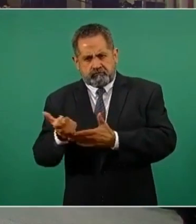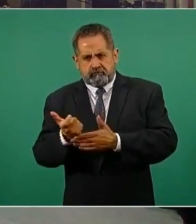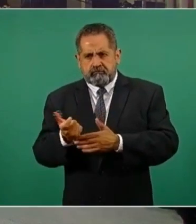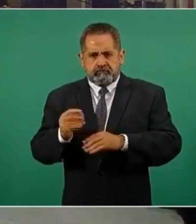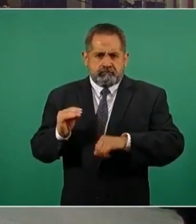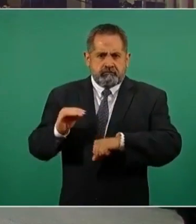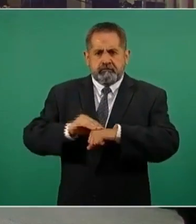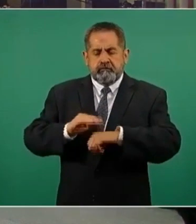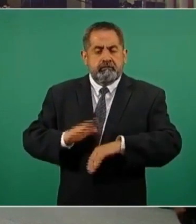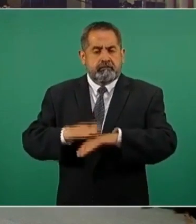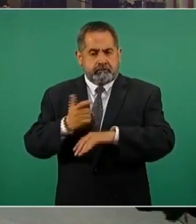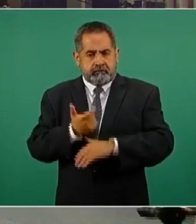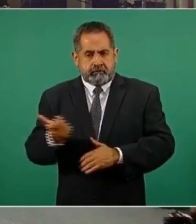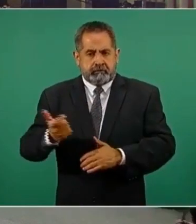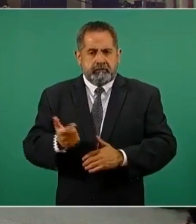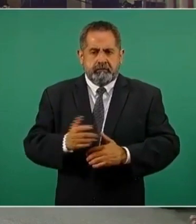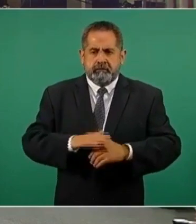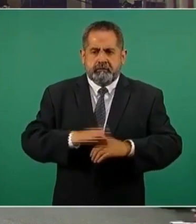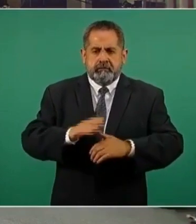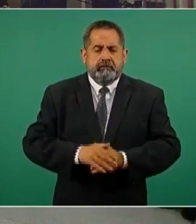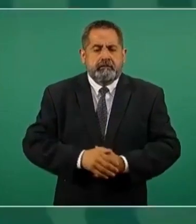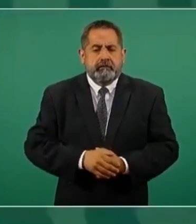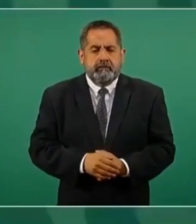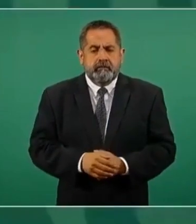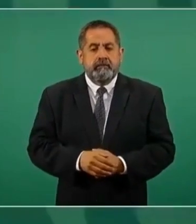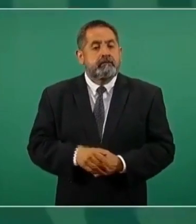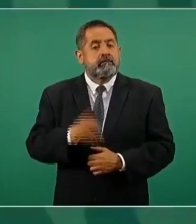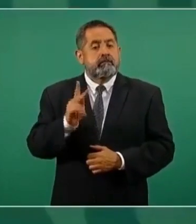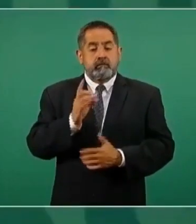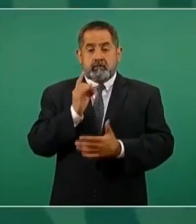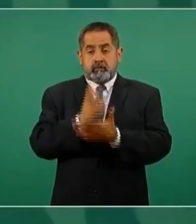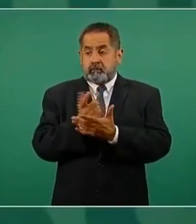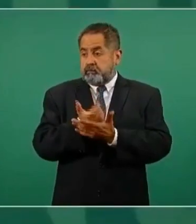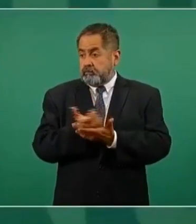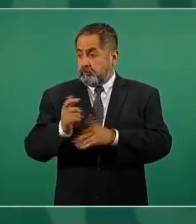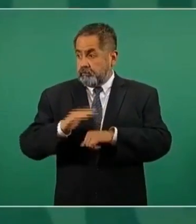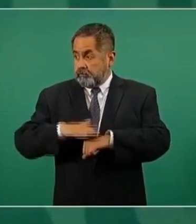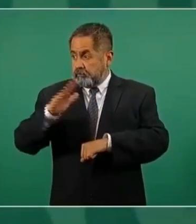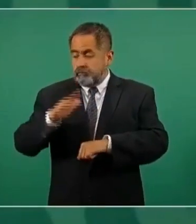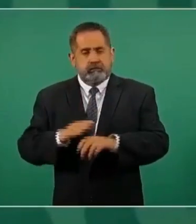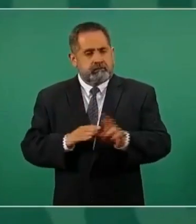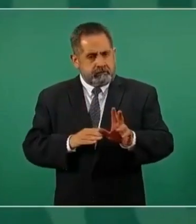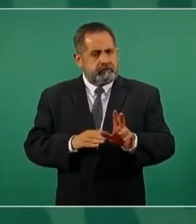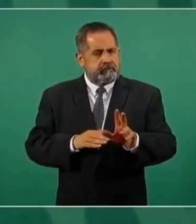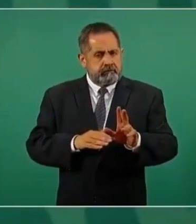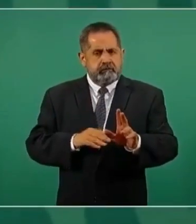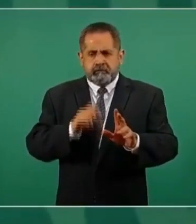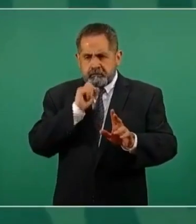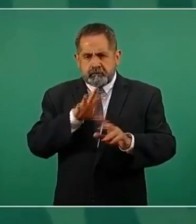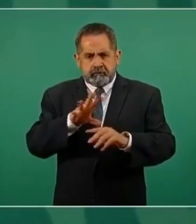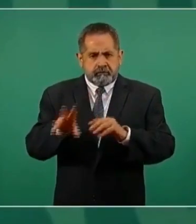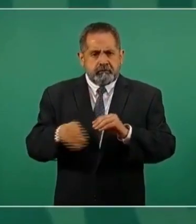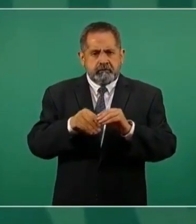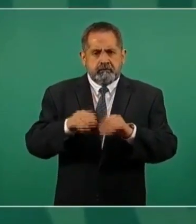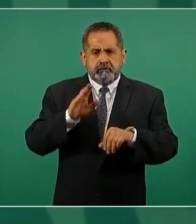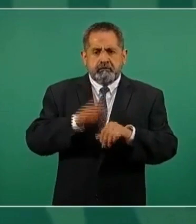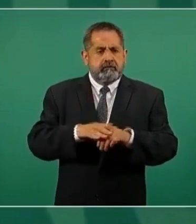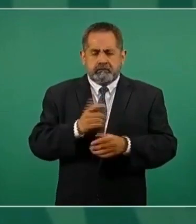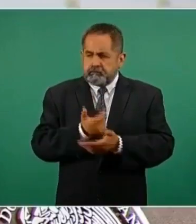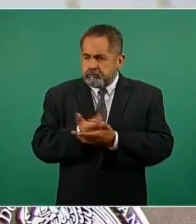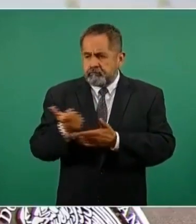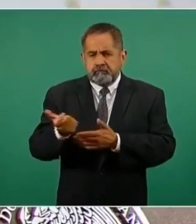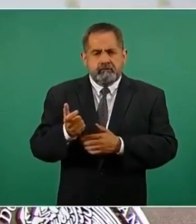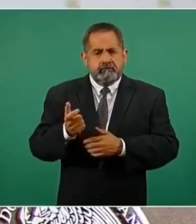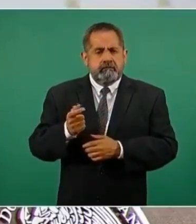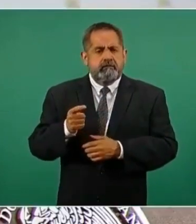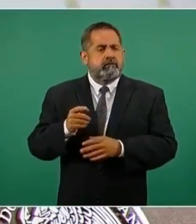en el salario mínimo. Pero no nada más eso, sino que hemos tenido un efecto de tratar de mejorar los salarios